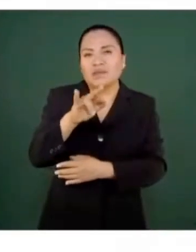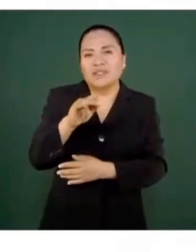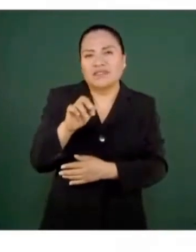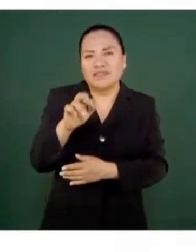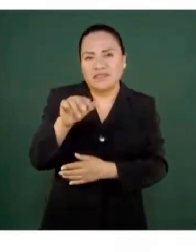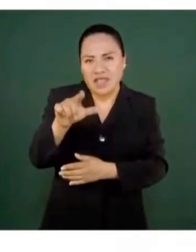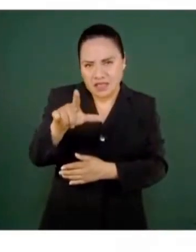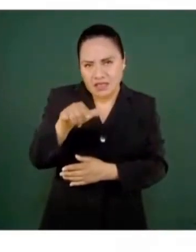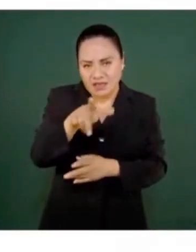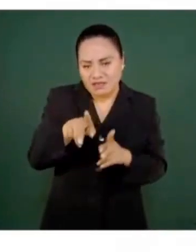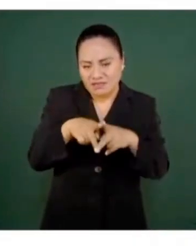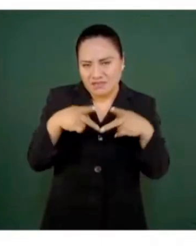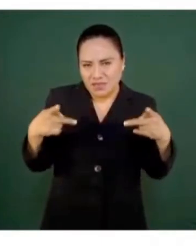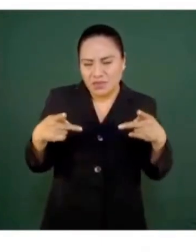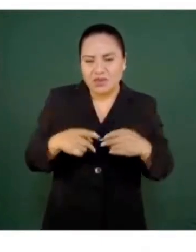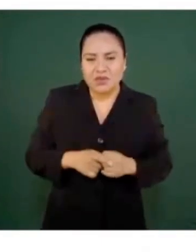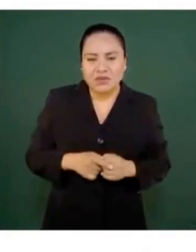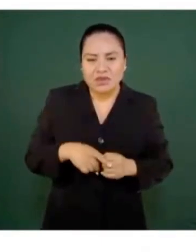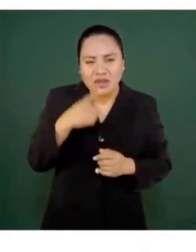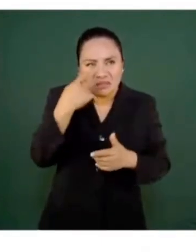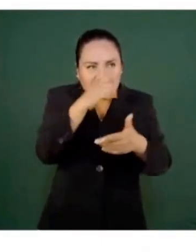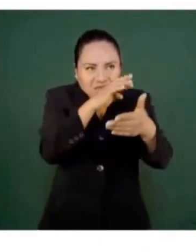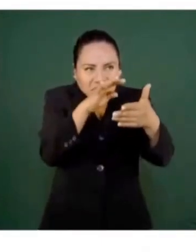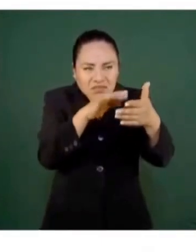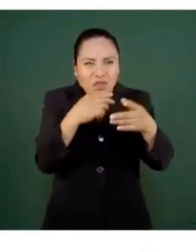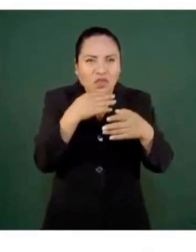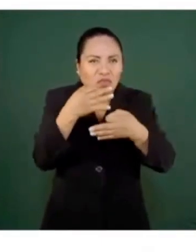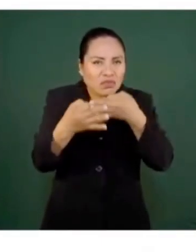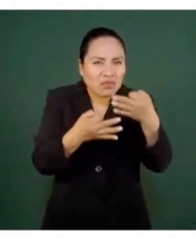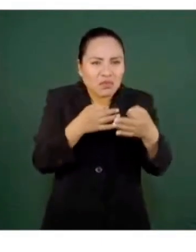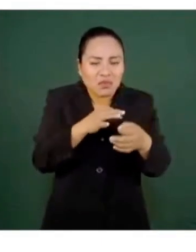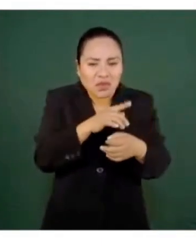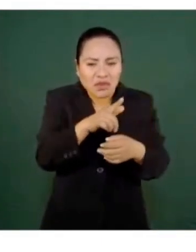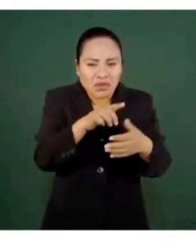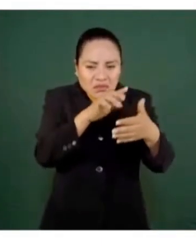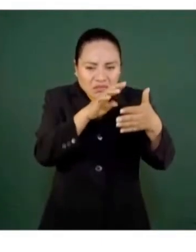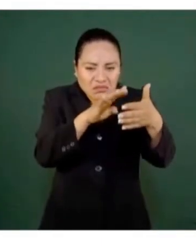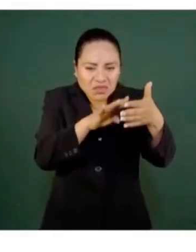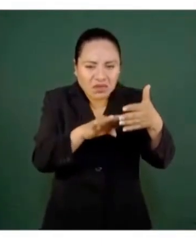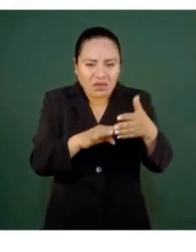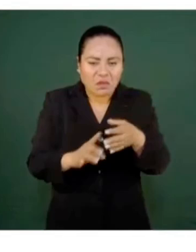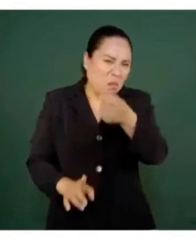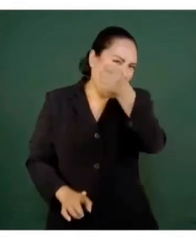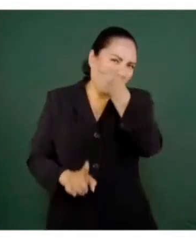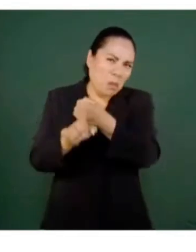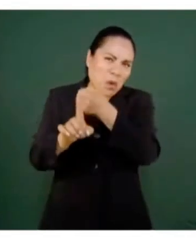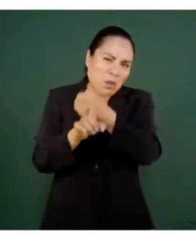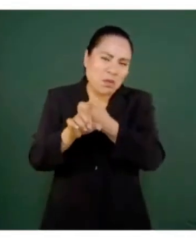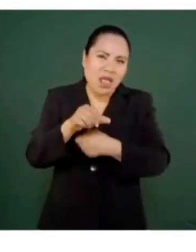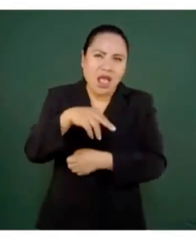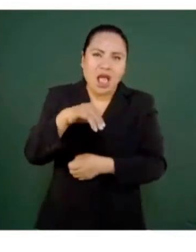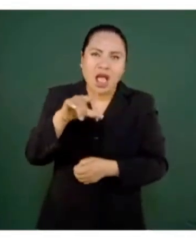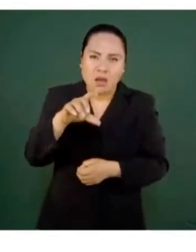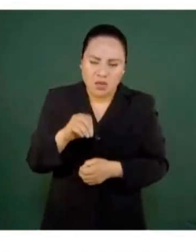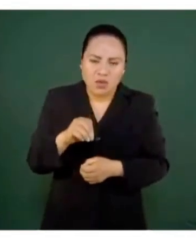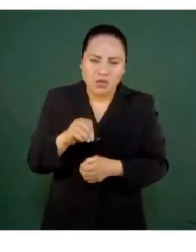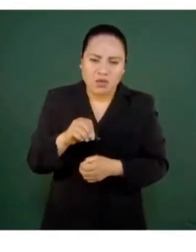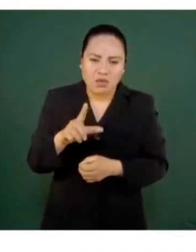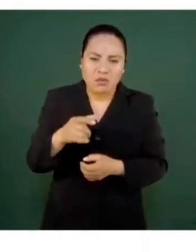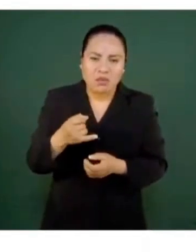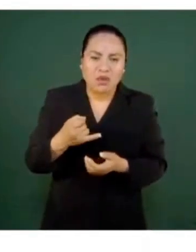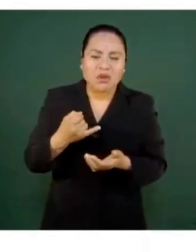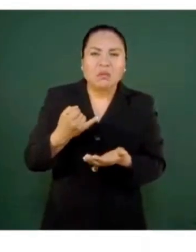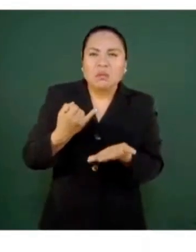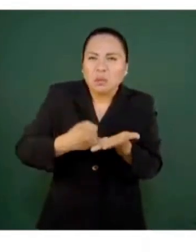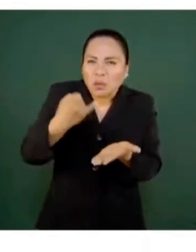¿Otra confrontación crece entre AMLO y Salinas Pleo por impuestos? Pues no,